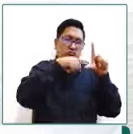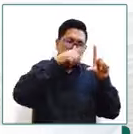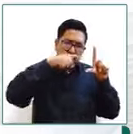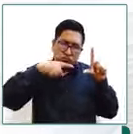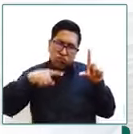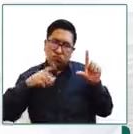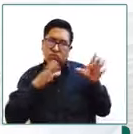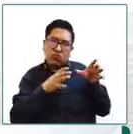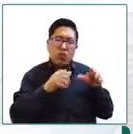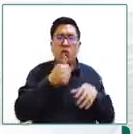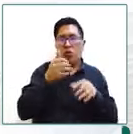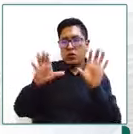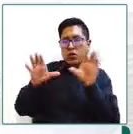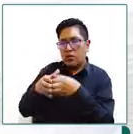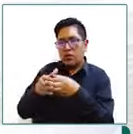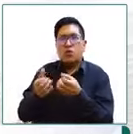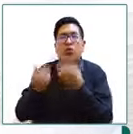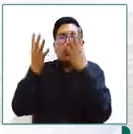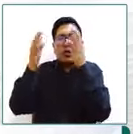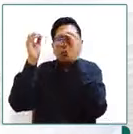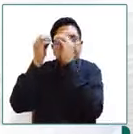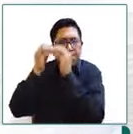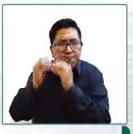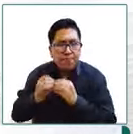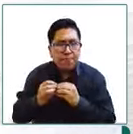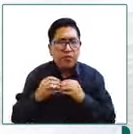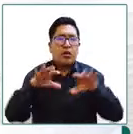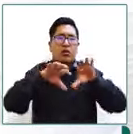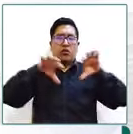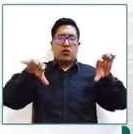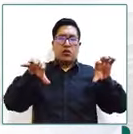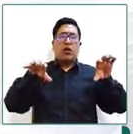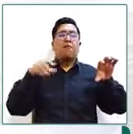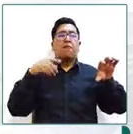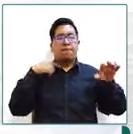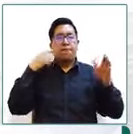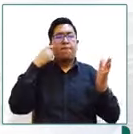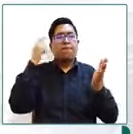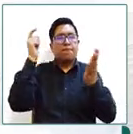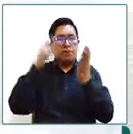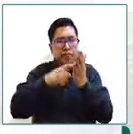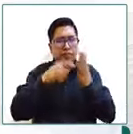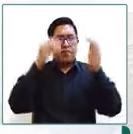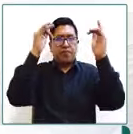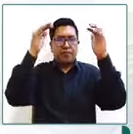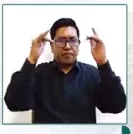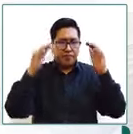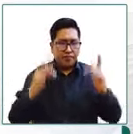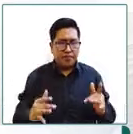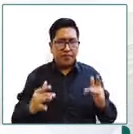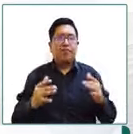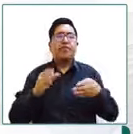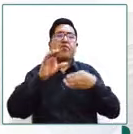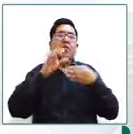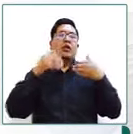nivel cuantitativo nos permite llegar a algunas conclusiones a partir de esas evidencias